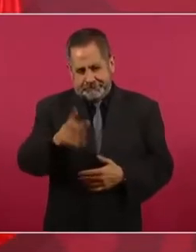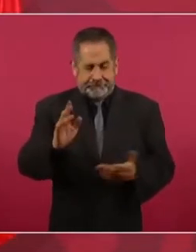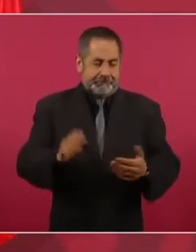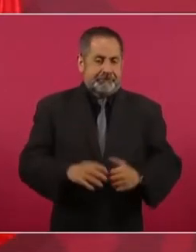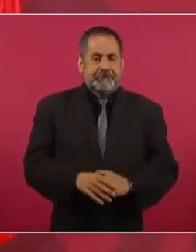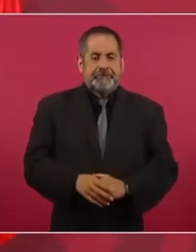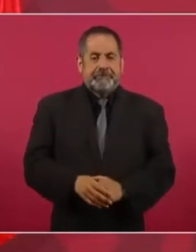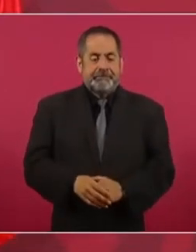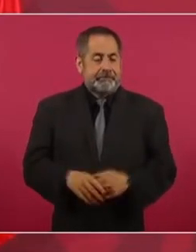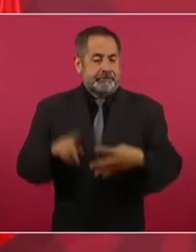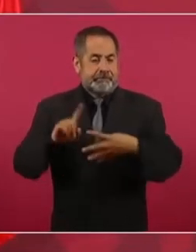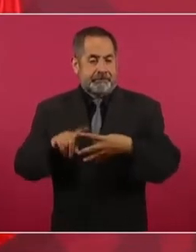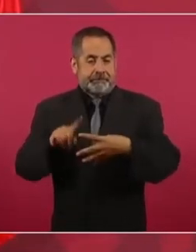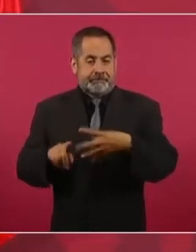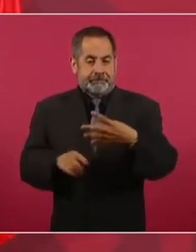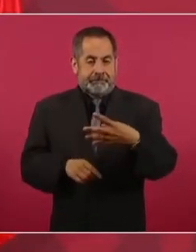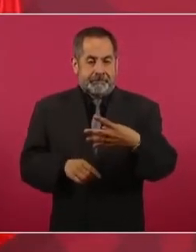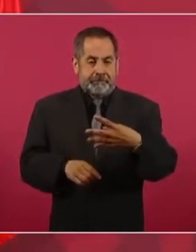Tres,